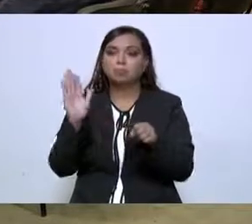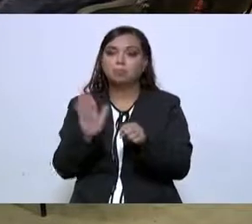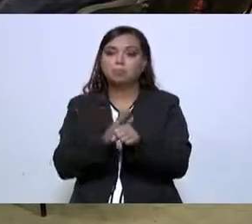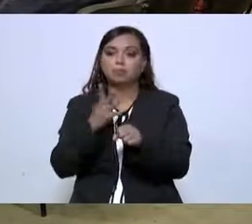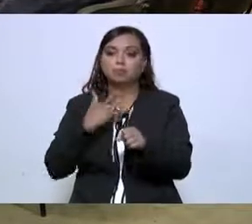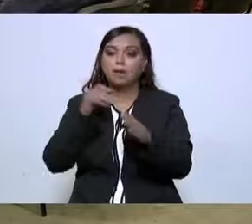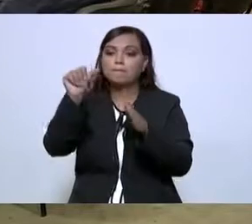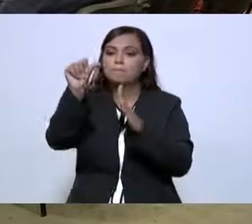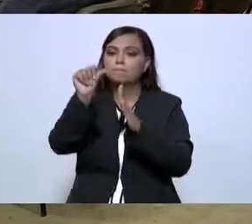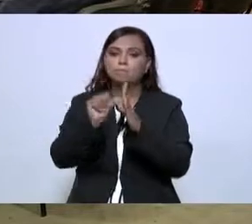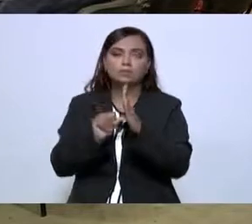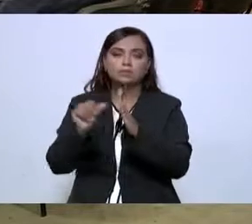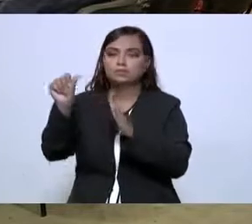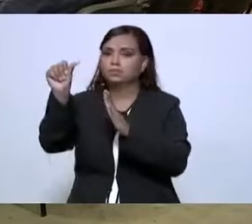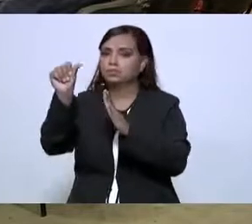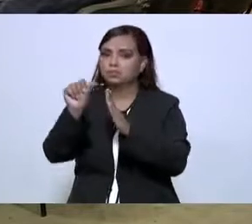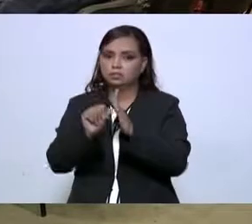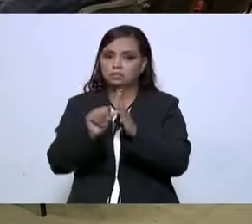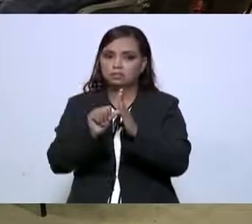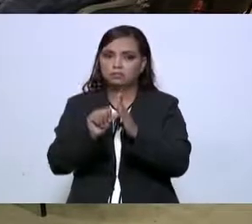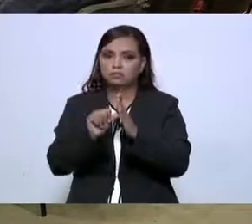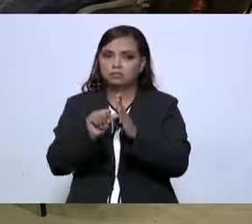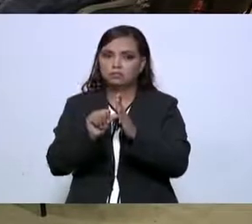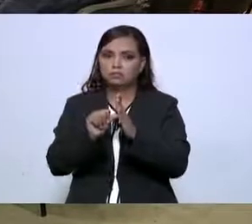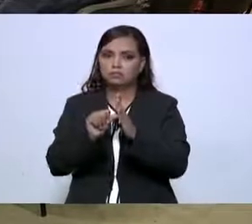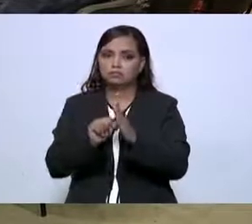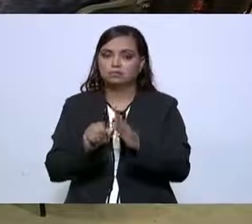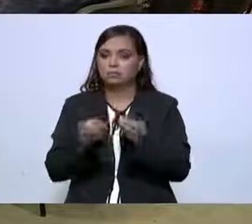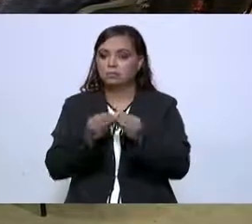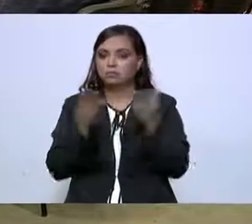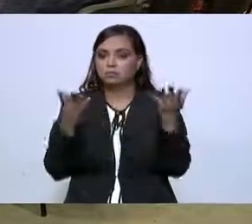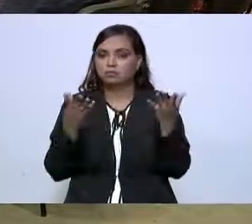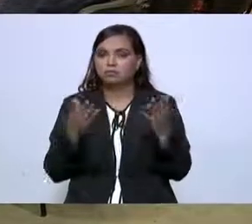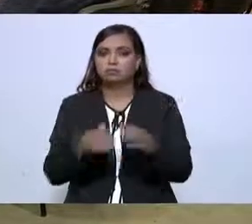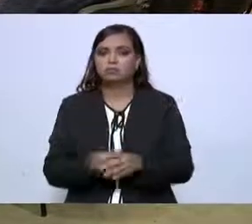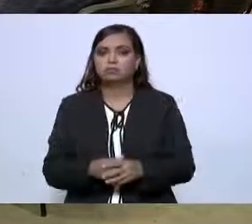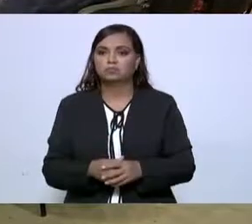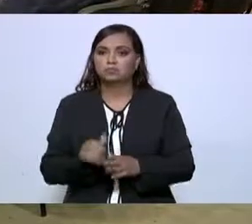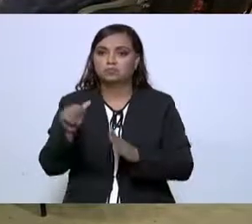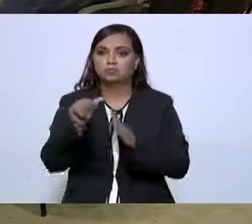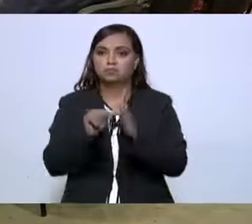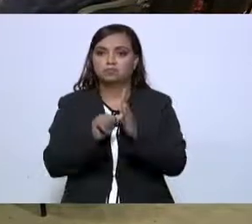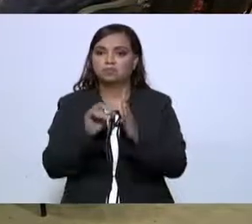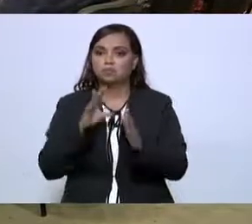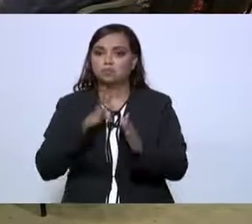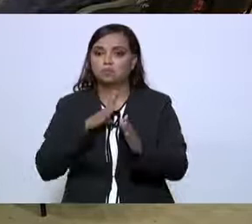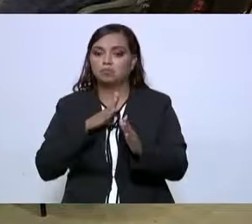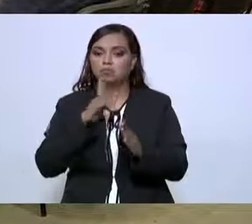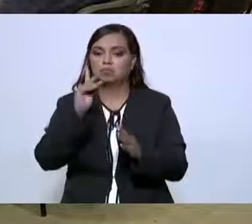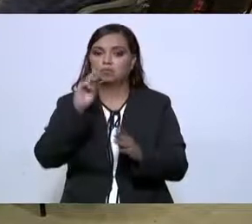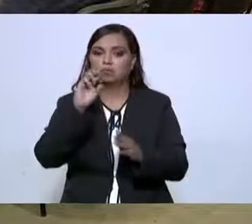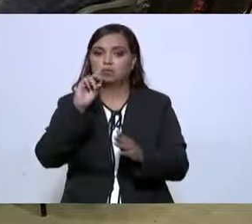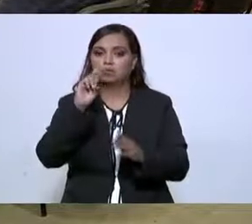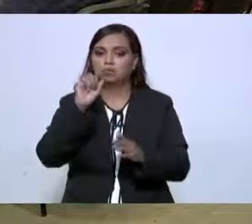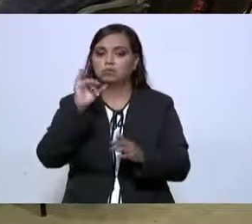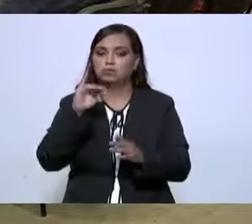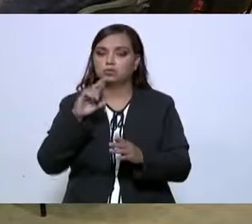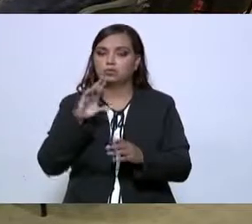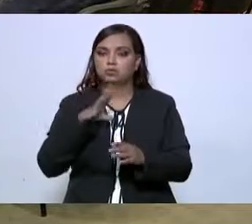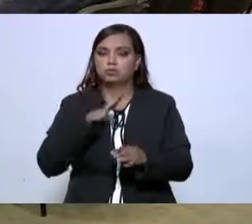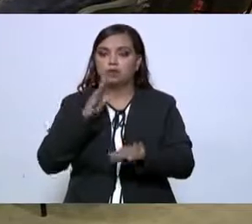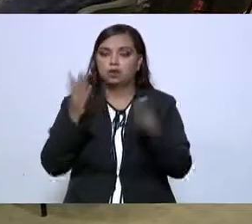meses sin producir, sin